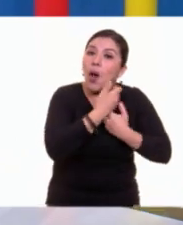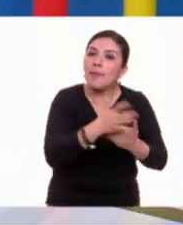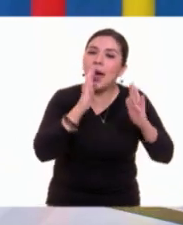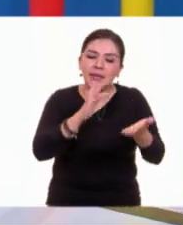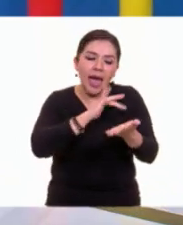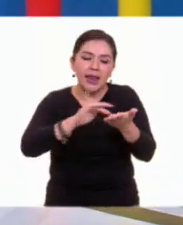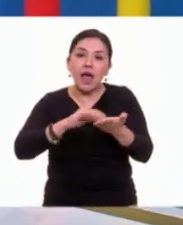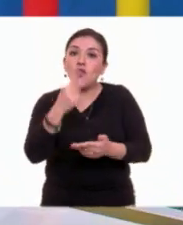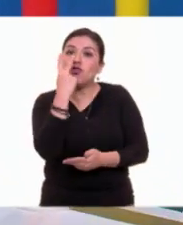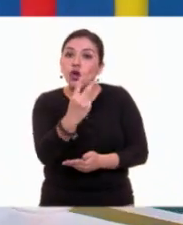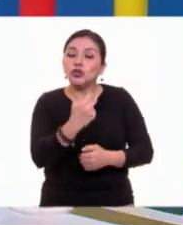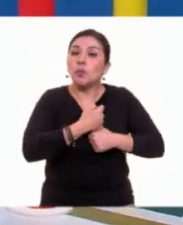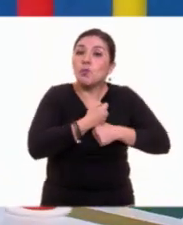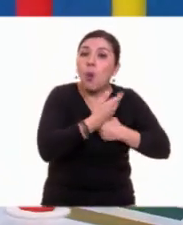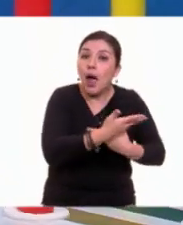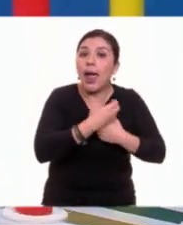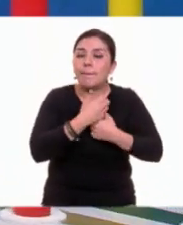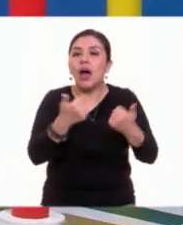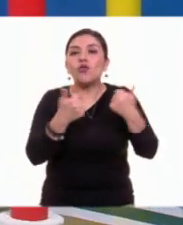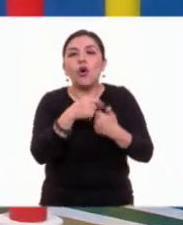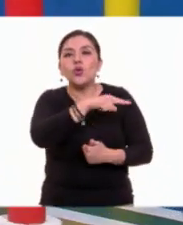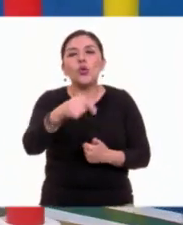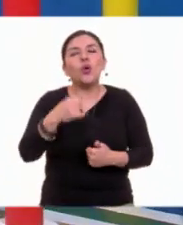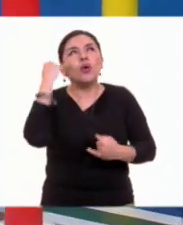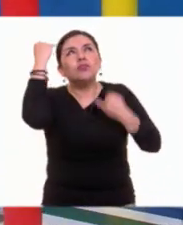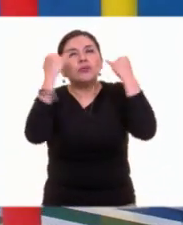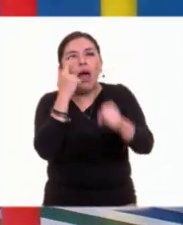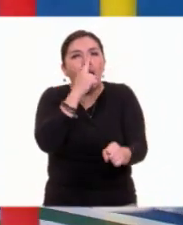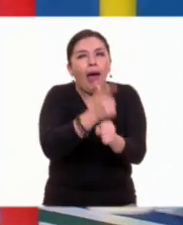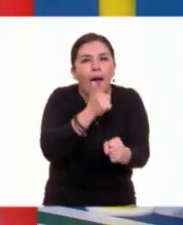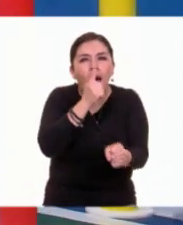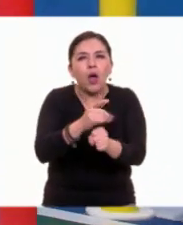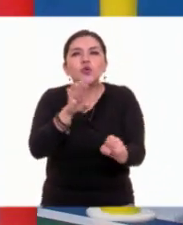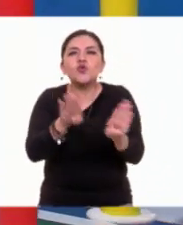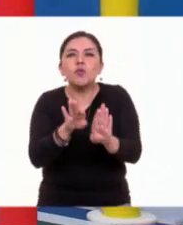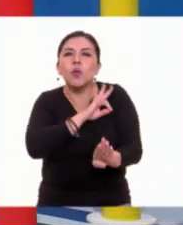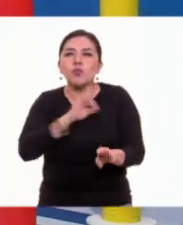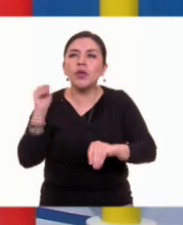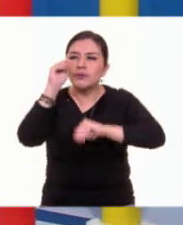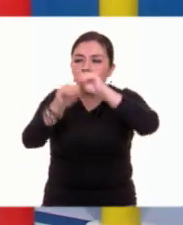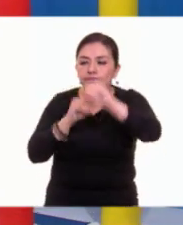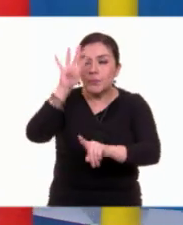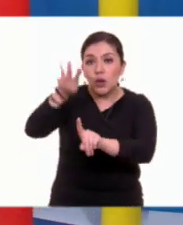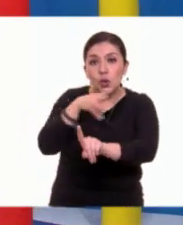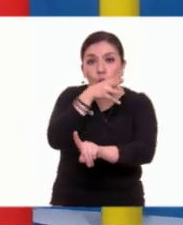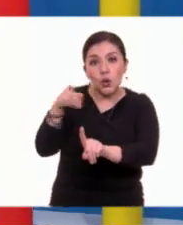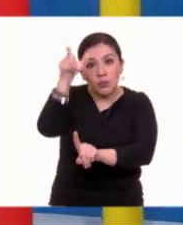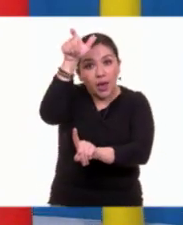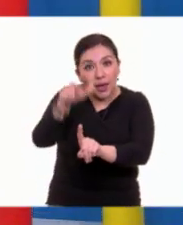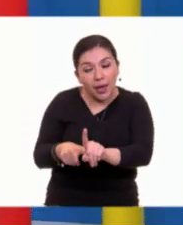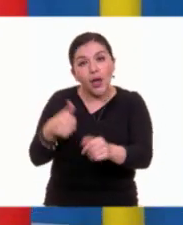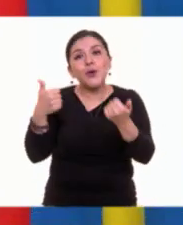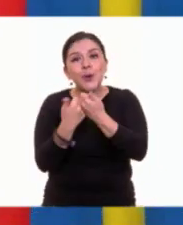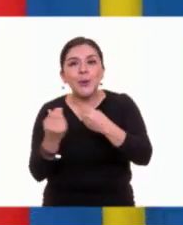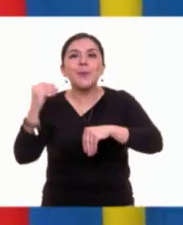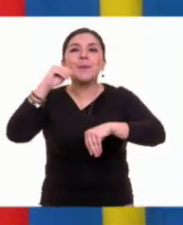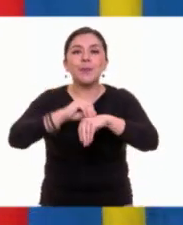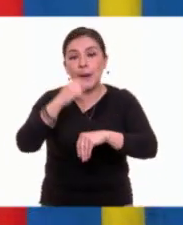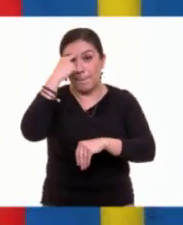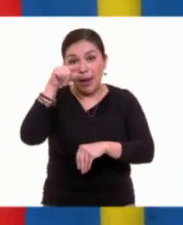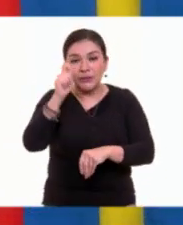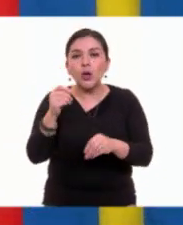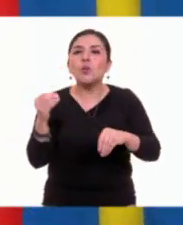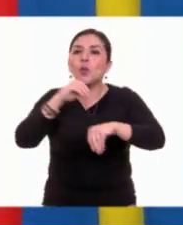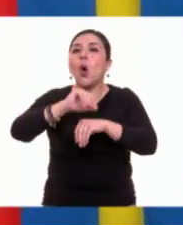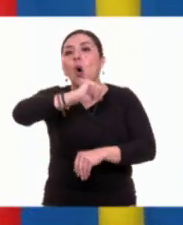leímos dos poemas y utilizamos nuestros hallazgos para complementar la columna correspondiente. Y agregamos a la tabla